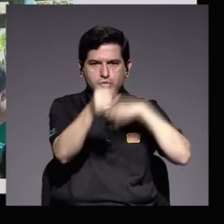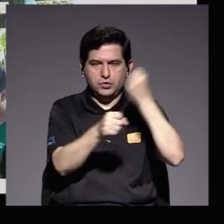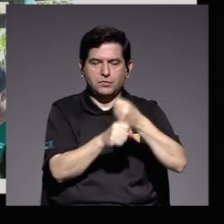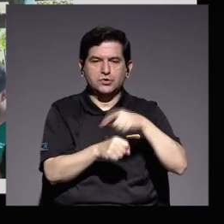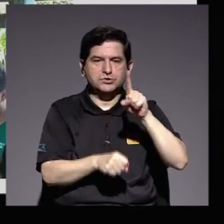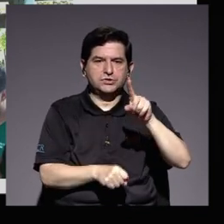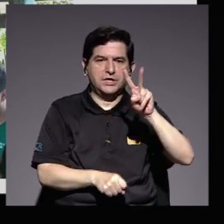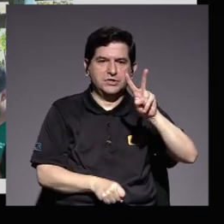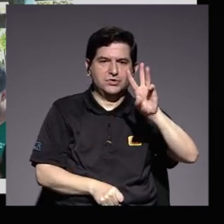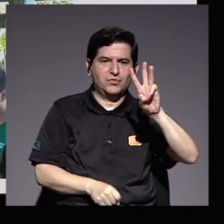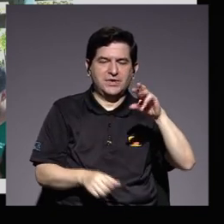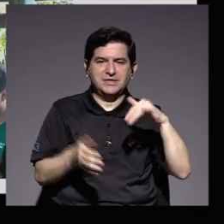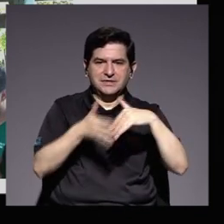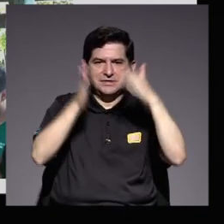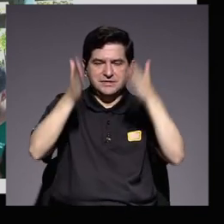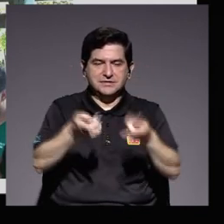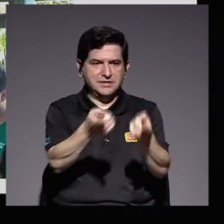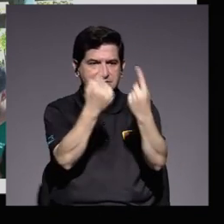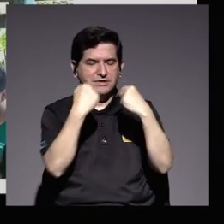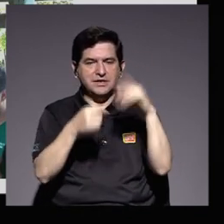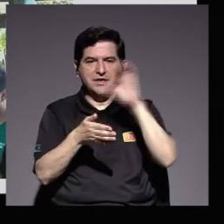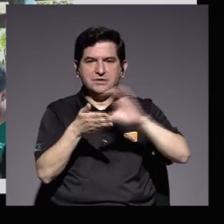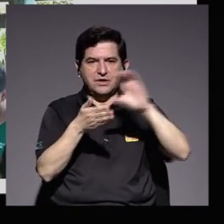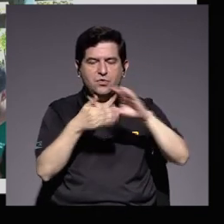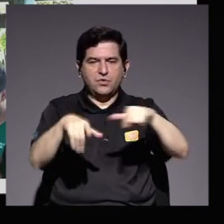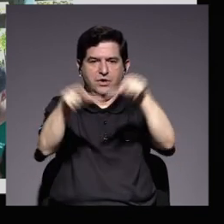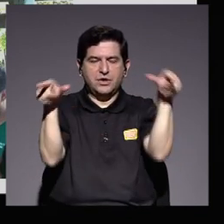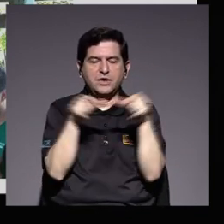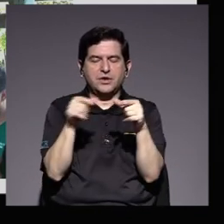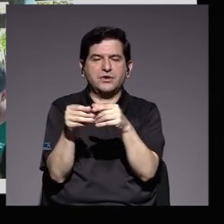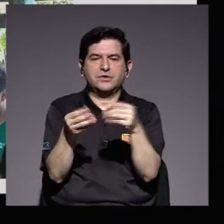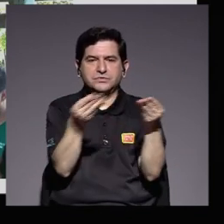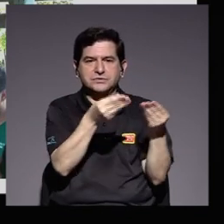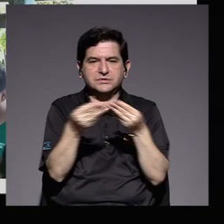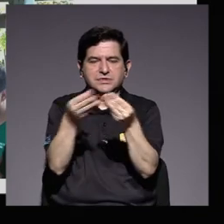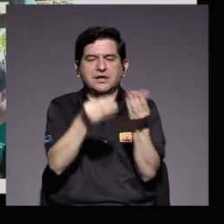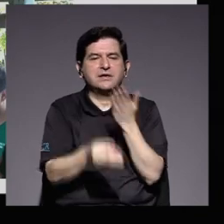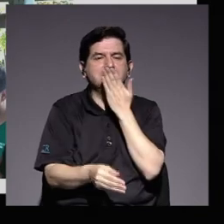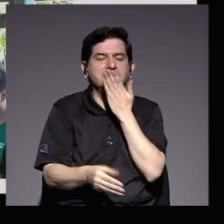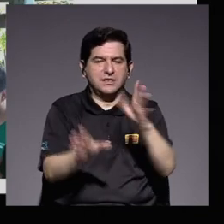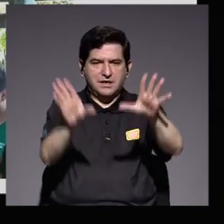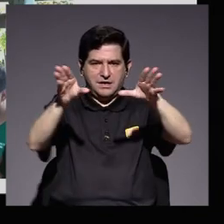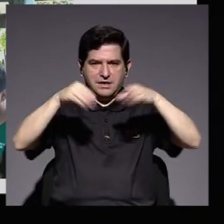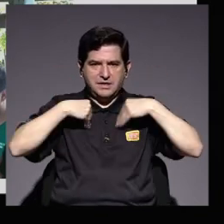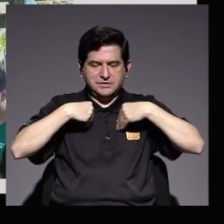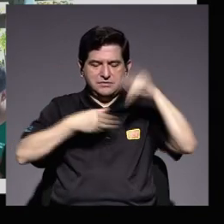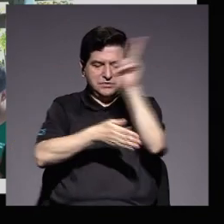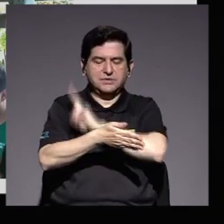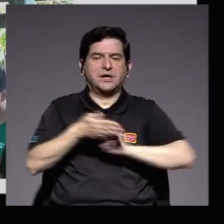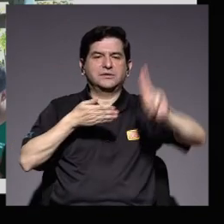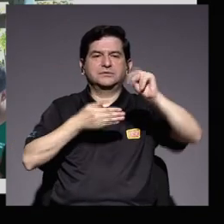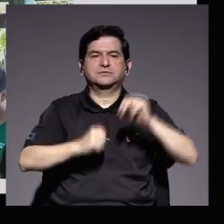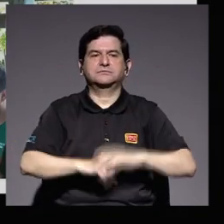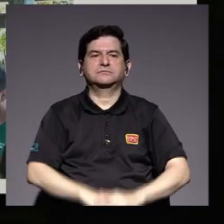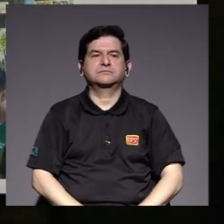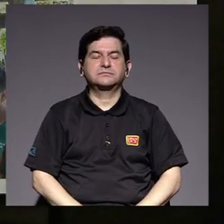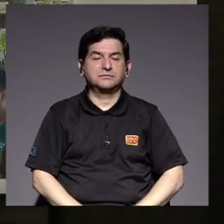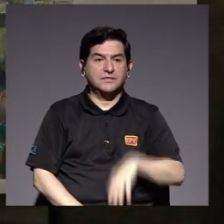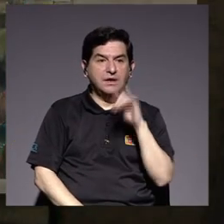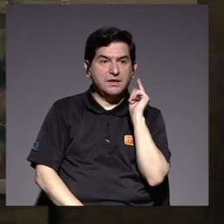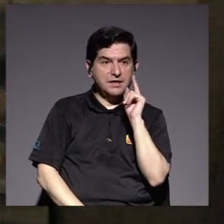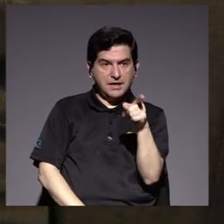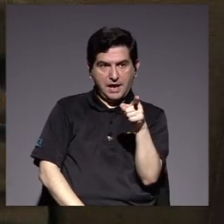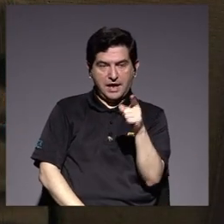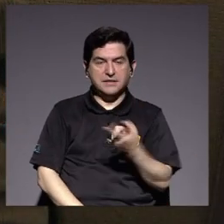126 estudiantes provenientes de colegios de territorios indígenas han sido admitidos a nuestra universidad y esto